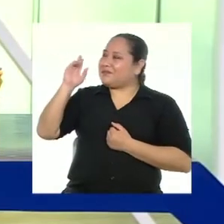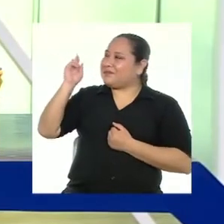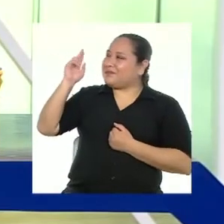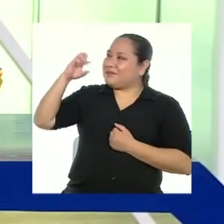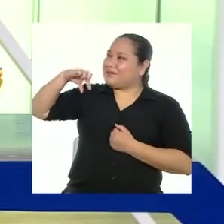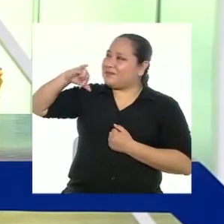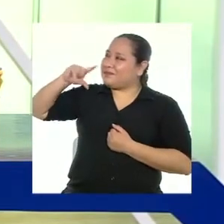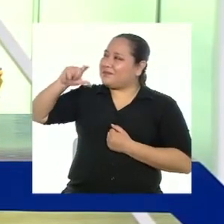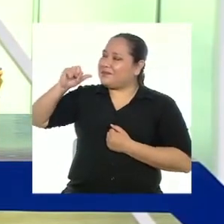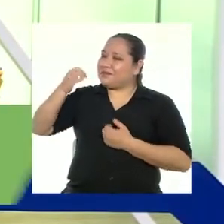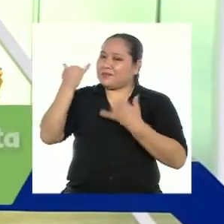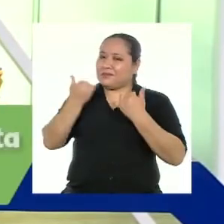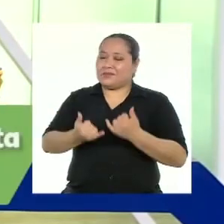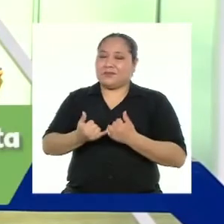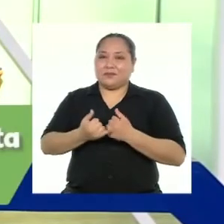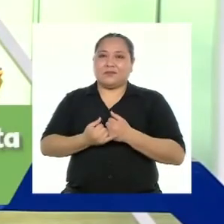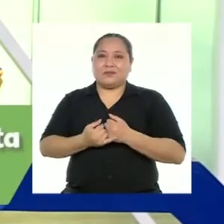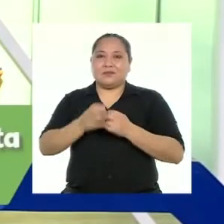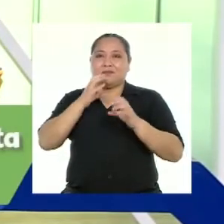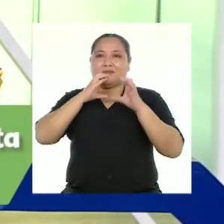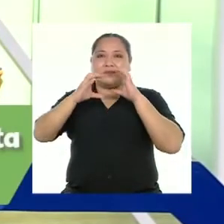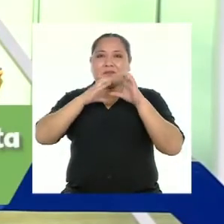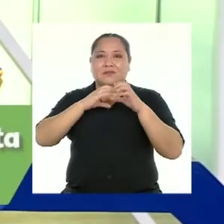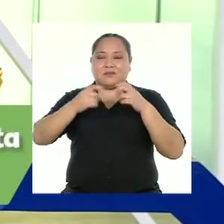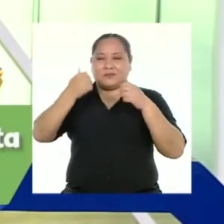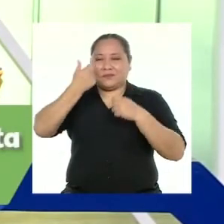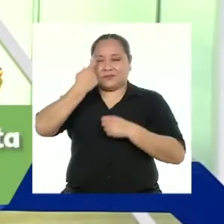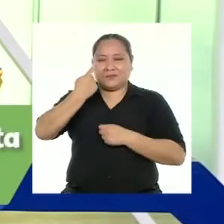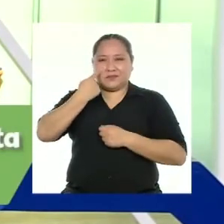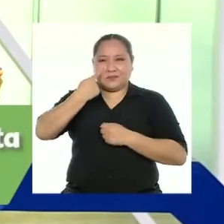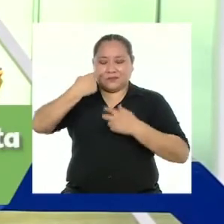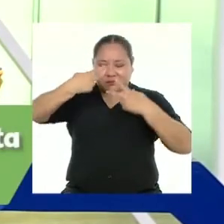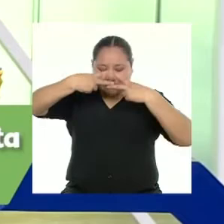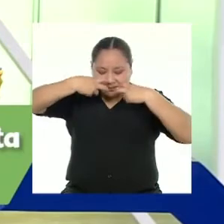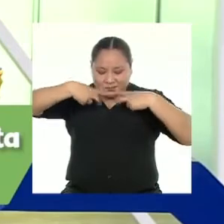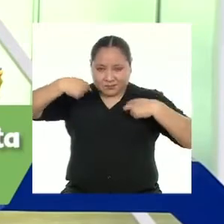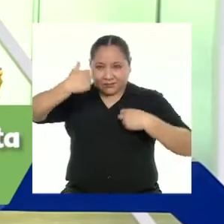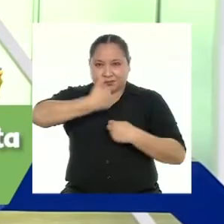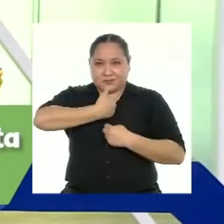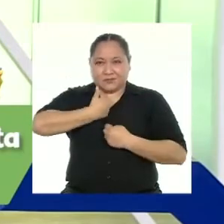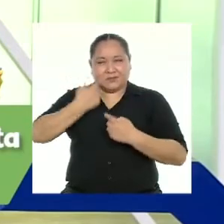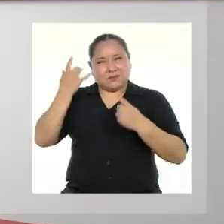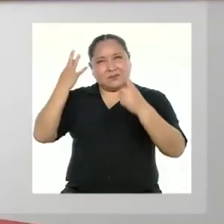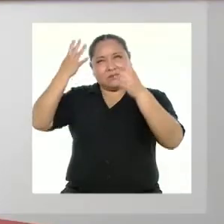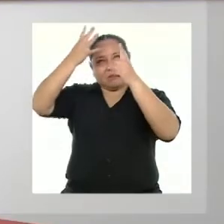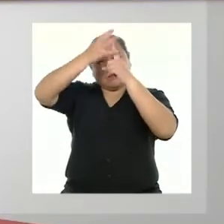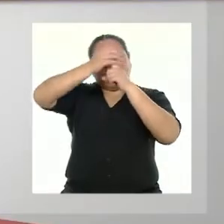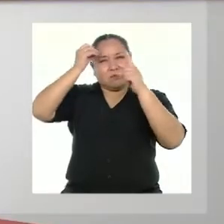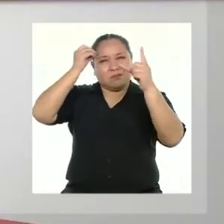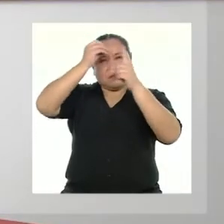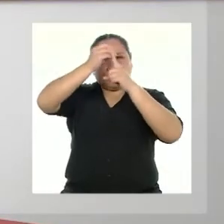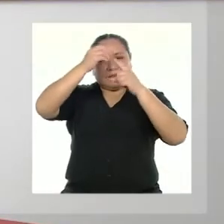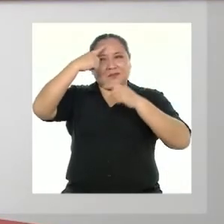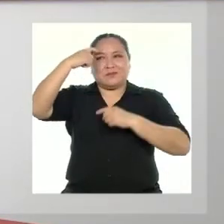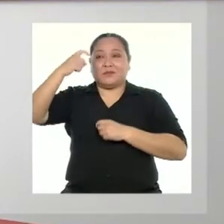Pilar, hoy vamos a estar hablando del autoconocimiento como herramienta básica para alcanzar nuestras metas y sueños. Para ser felices, tenemos